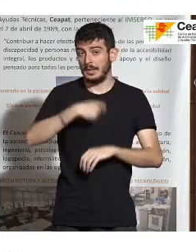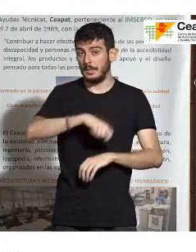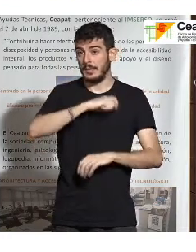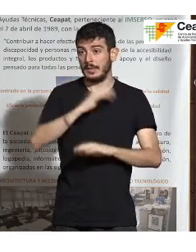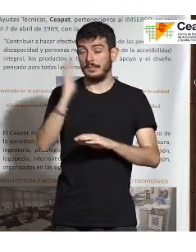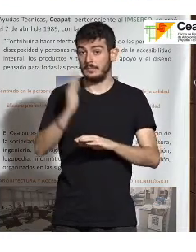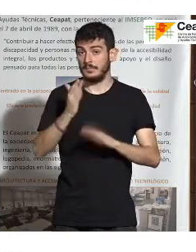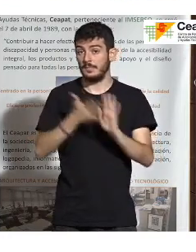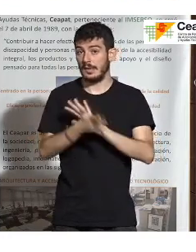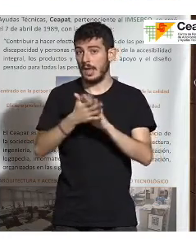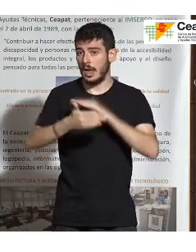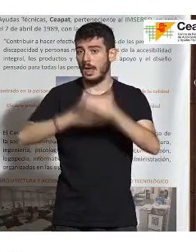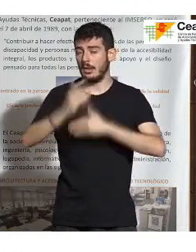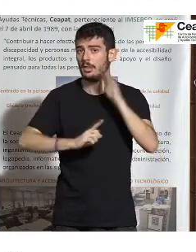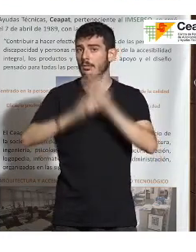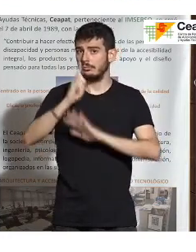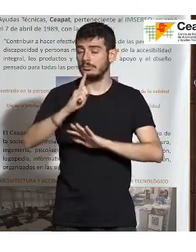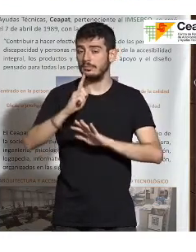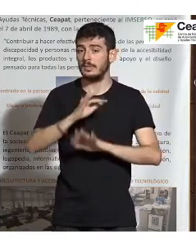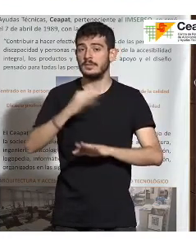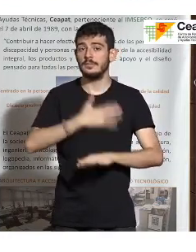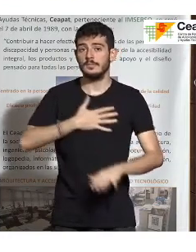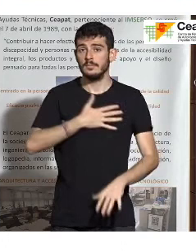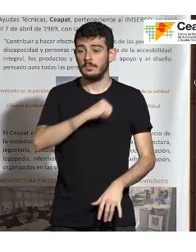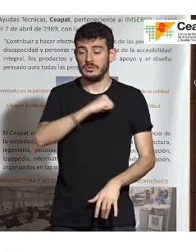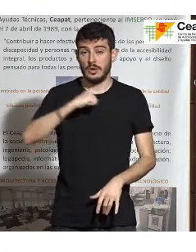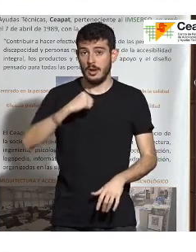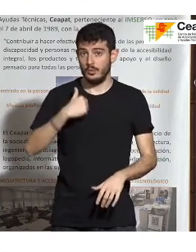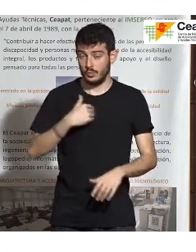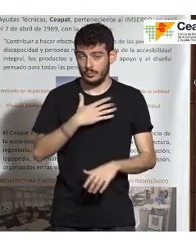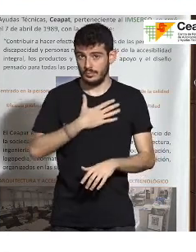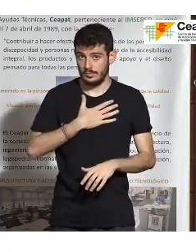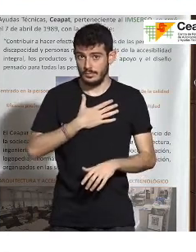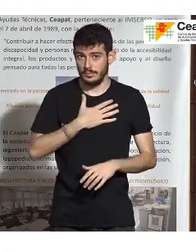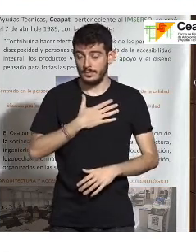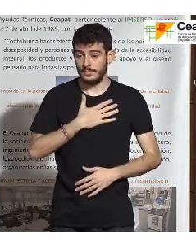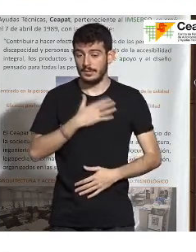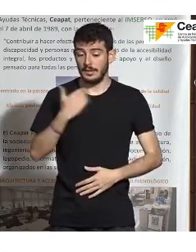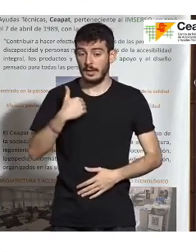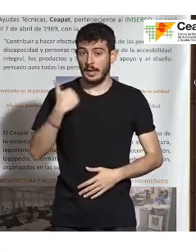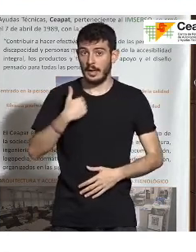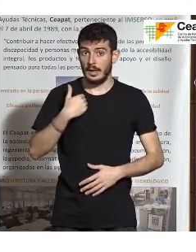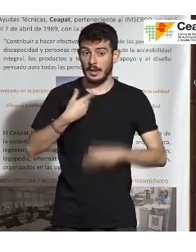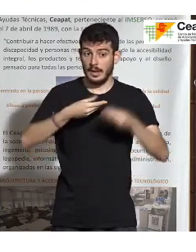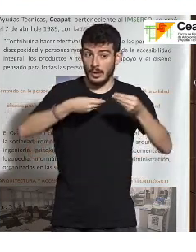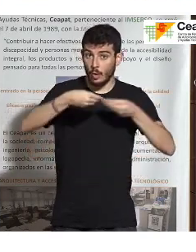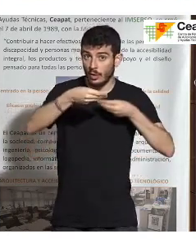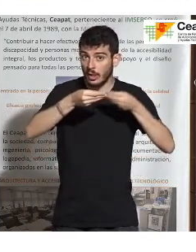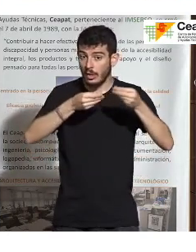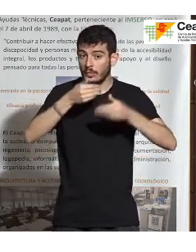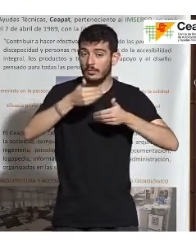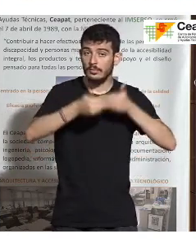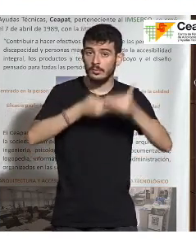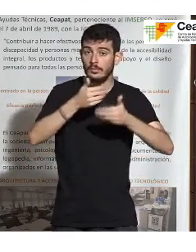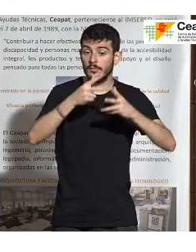Una satisfacción personal es que cuando estábamos terminando los procesos de negociación, la propia